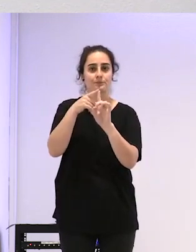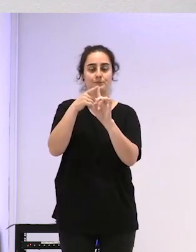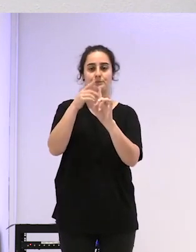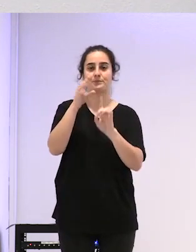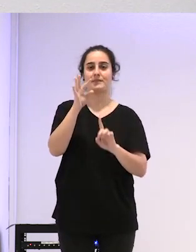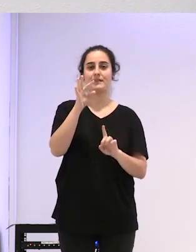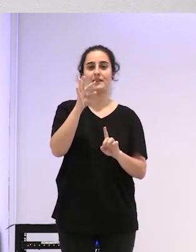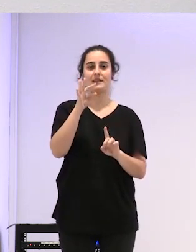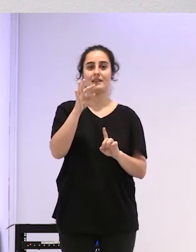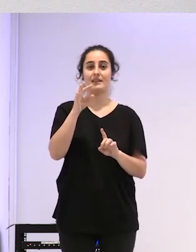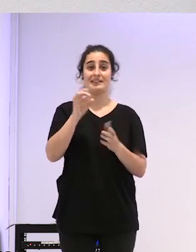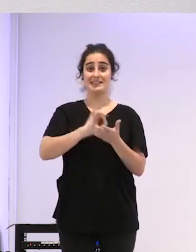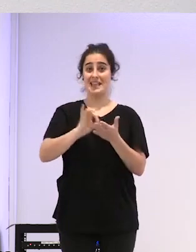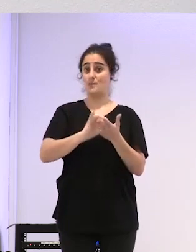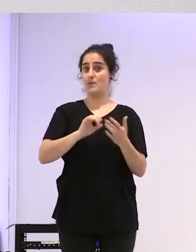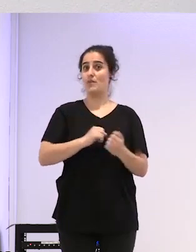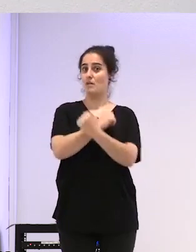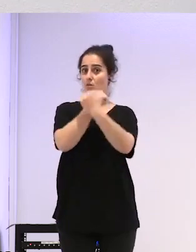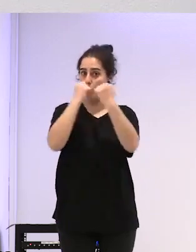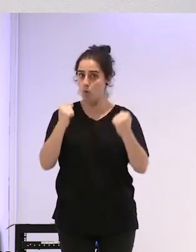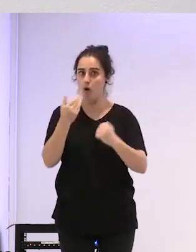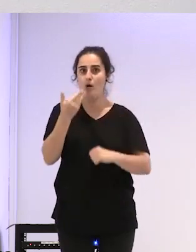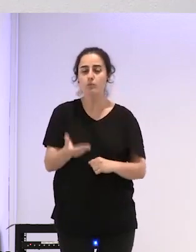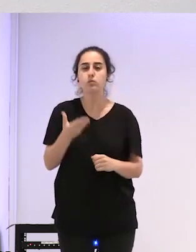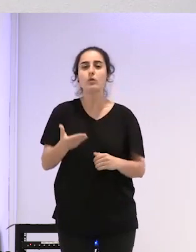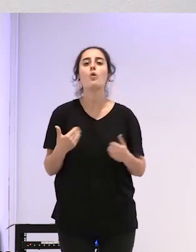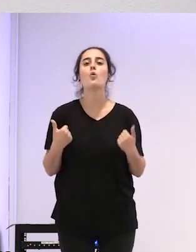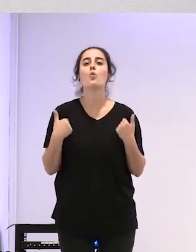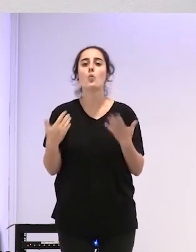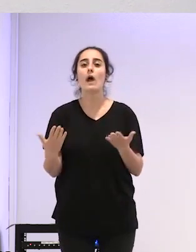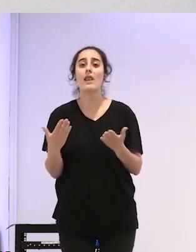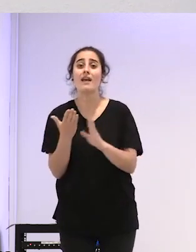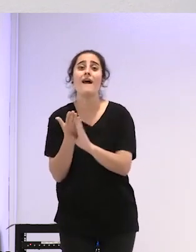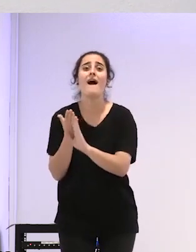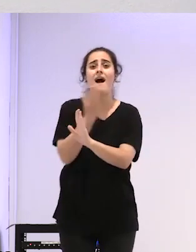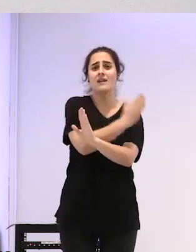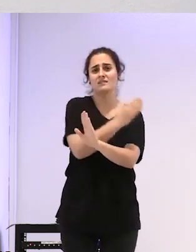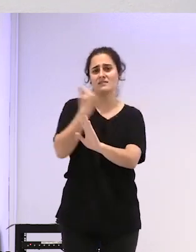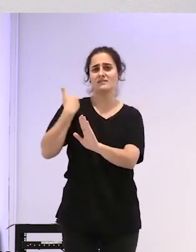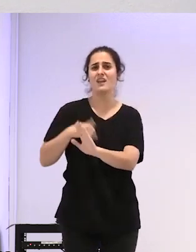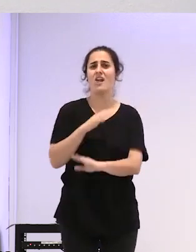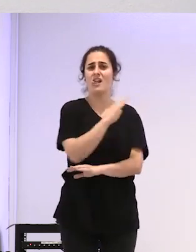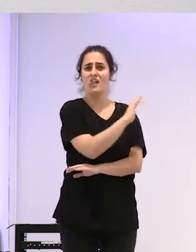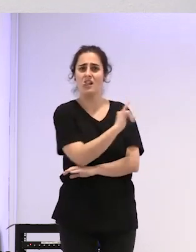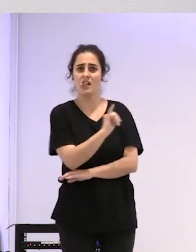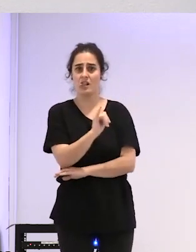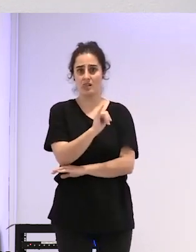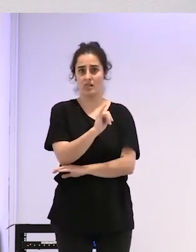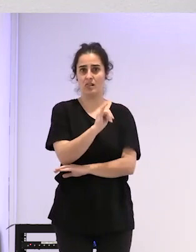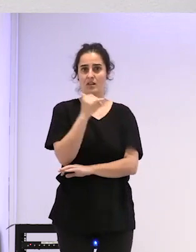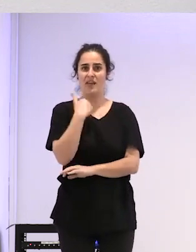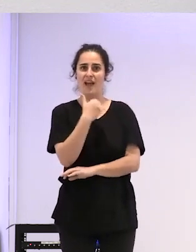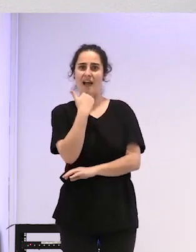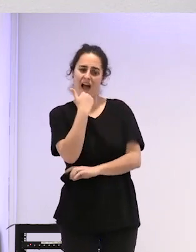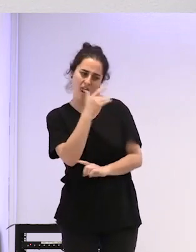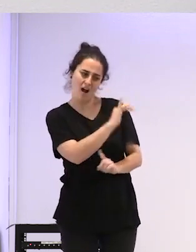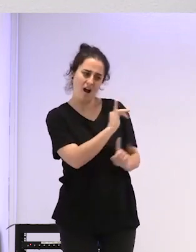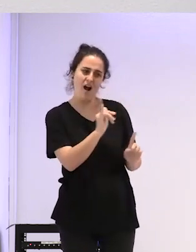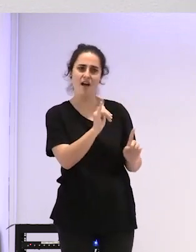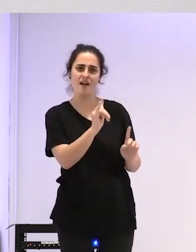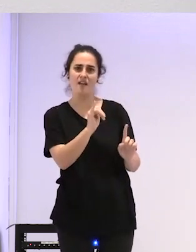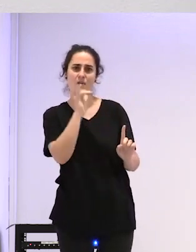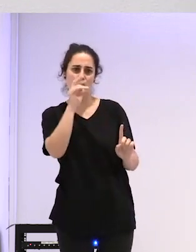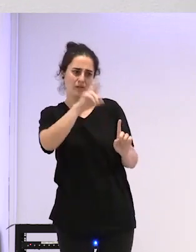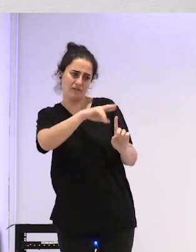servicio el hecho de que ya es existiera que ya se reivindicaba algo en concreto entonces era más